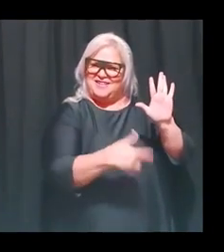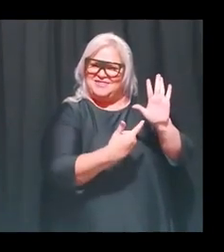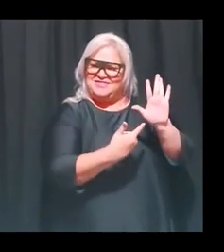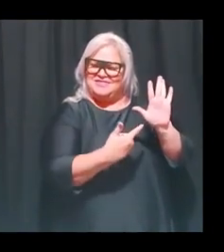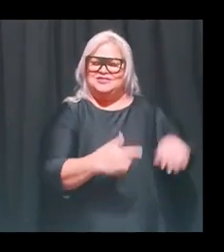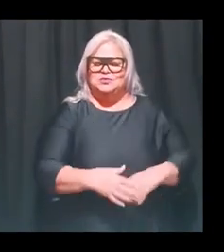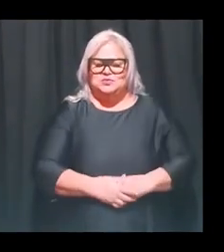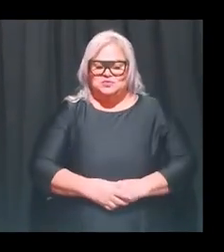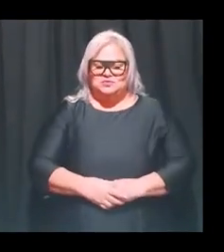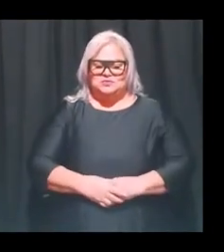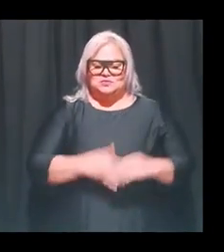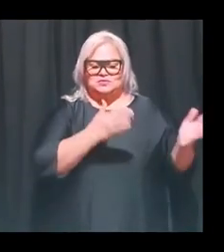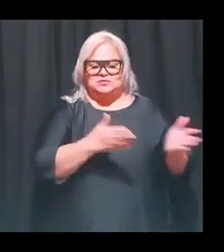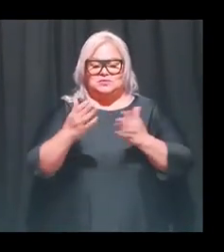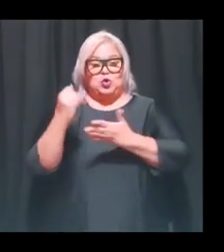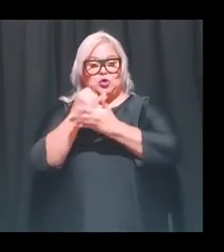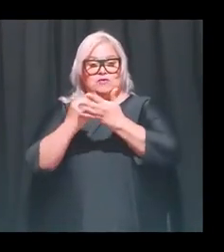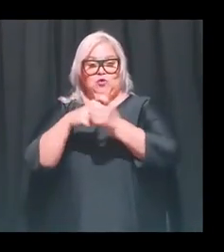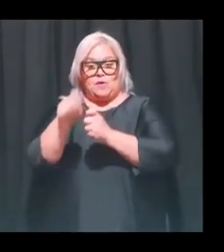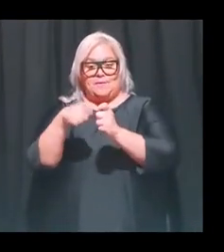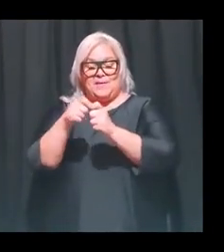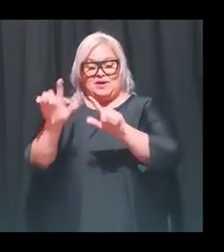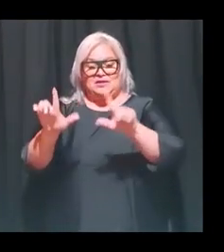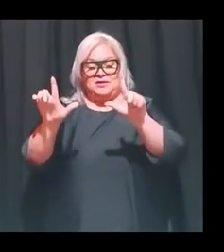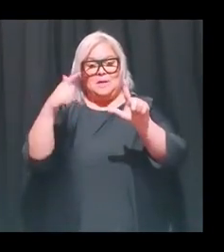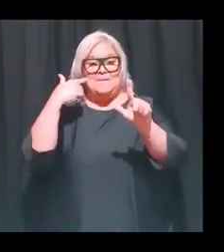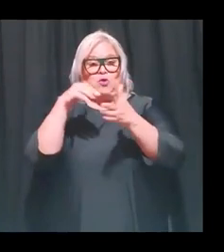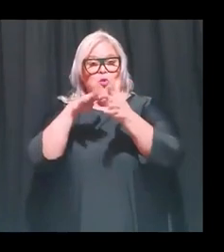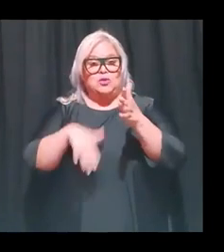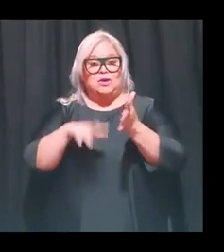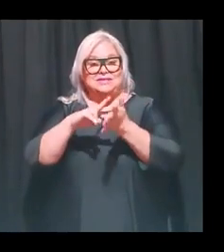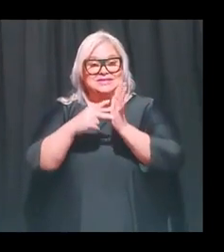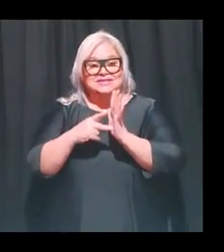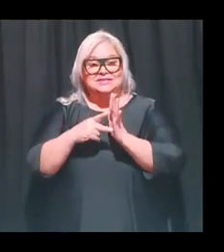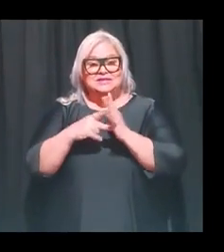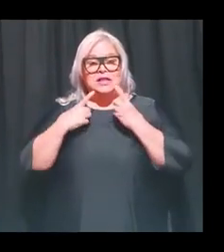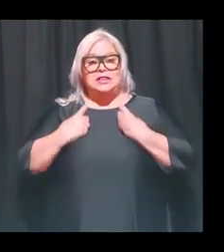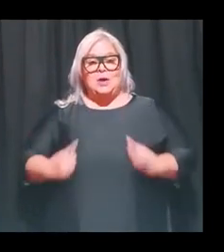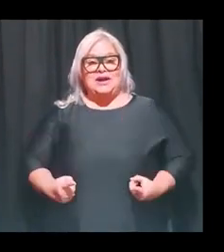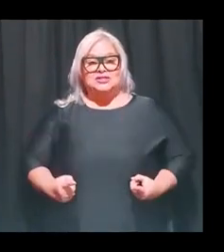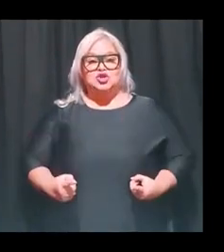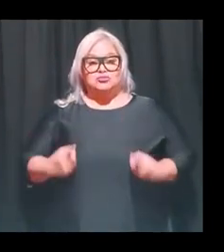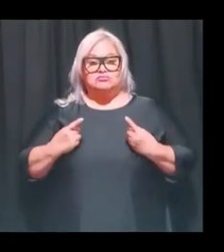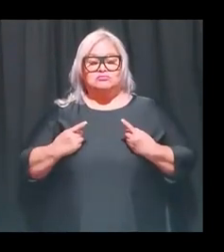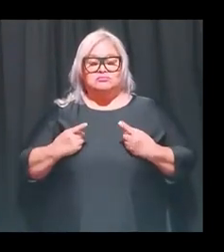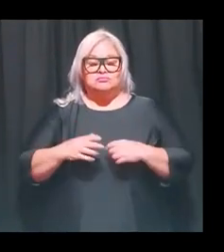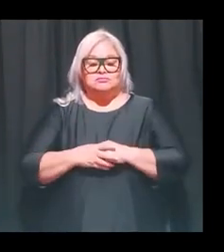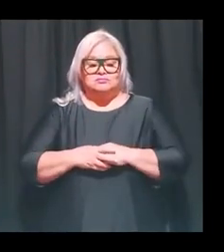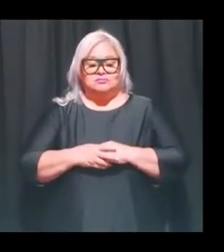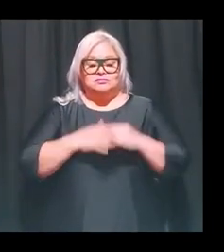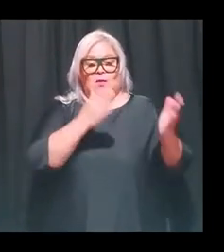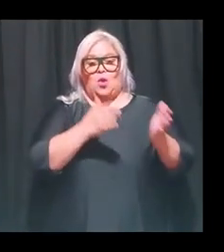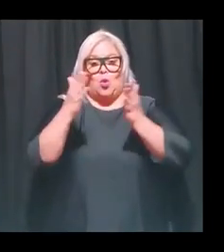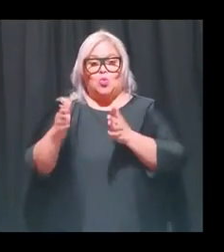Este es un dibujo específico de lo que para un estudiante era pues la depresión. Y este otro